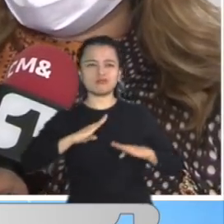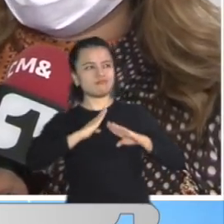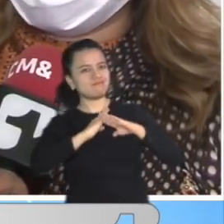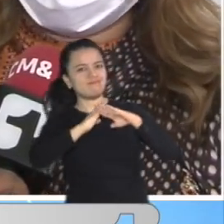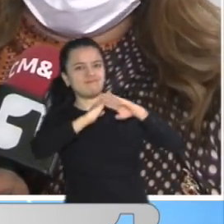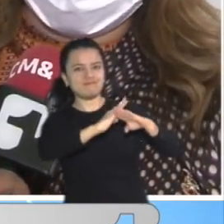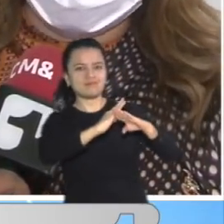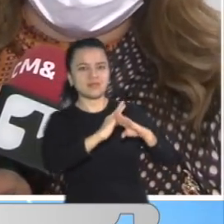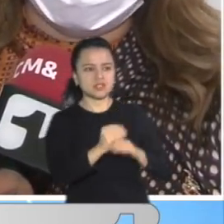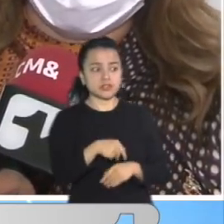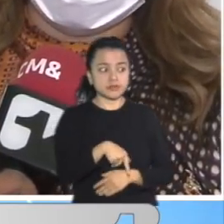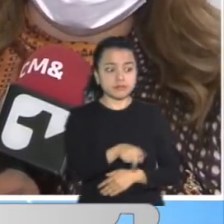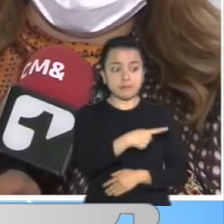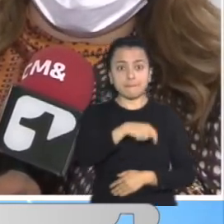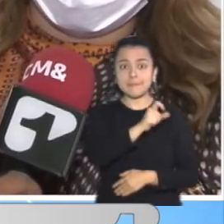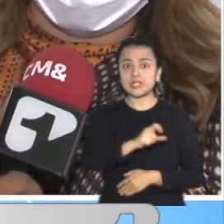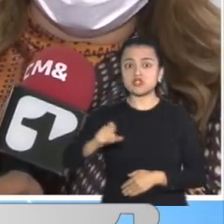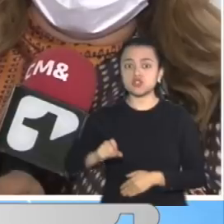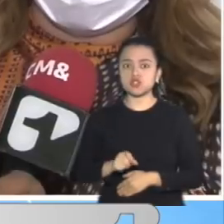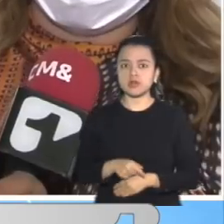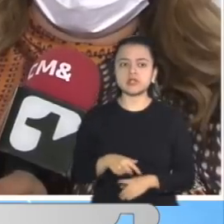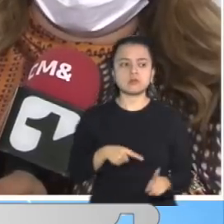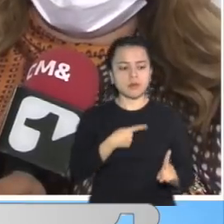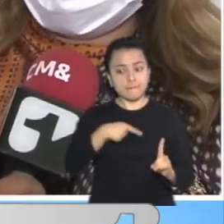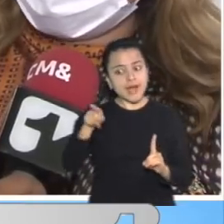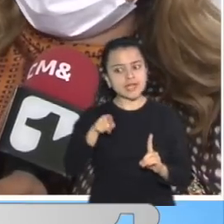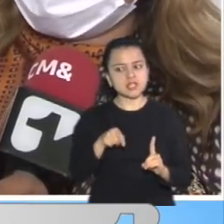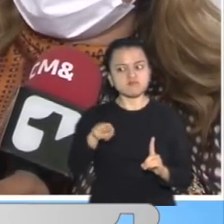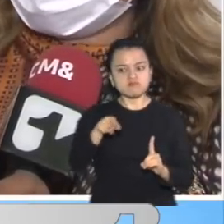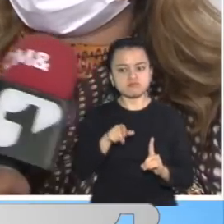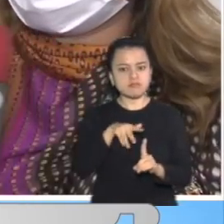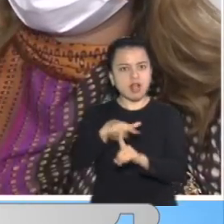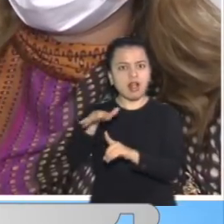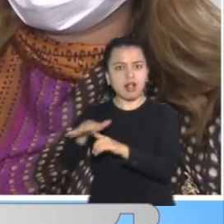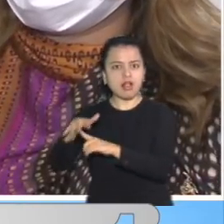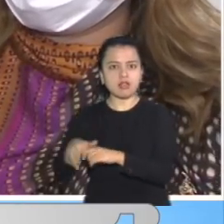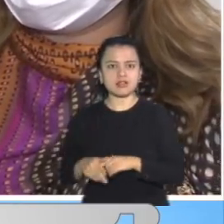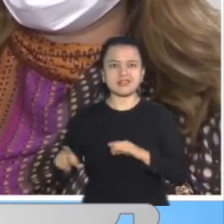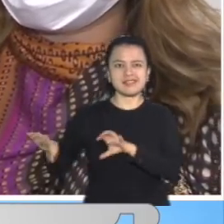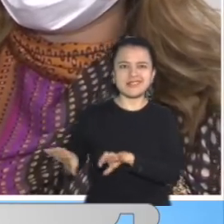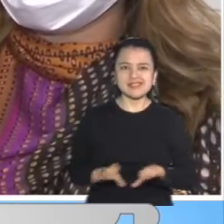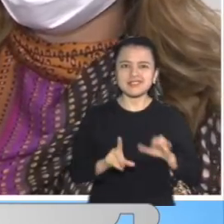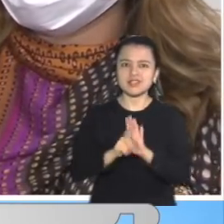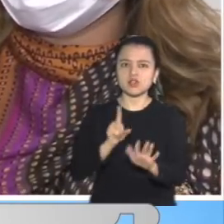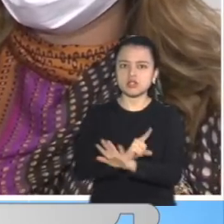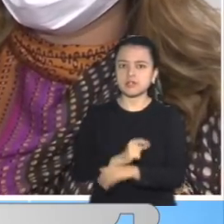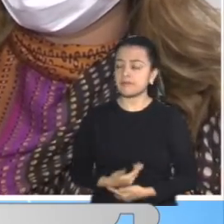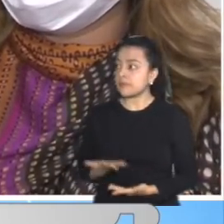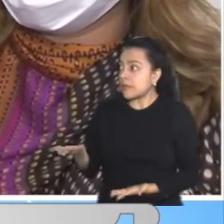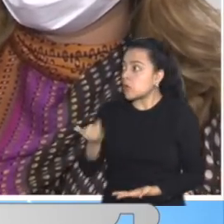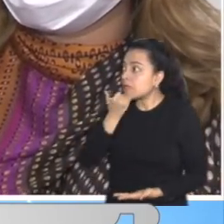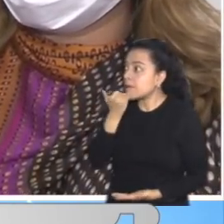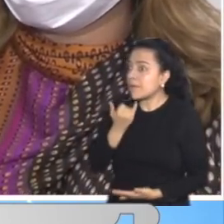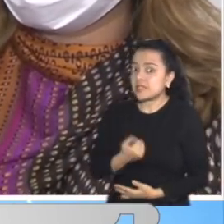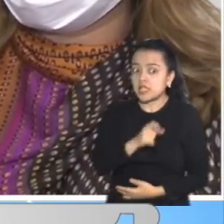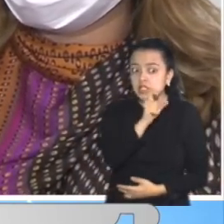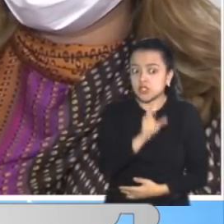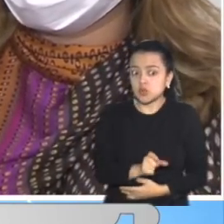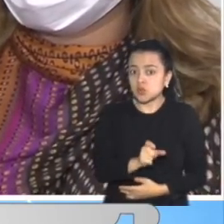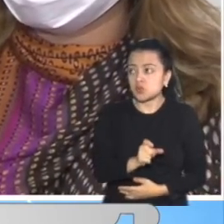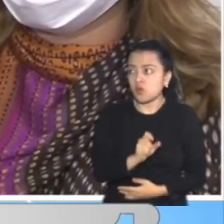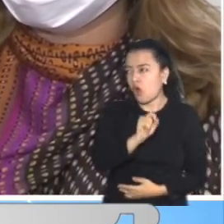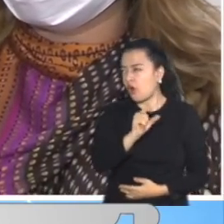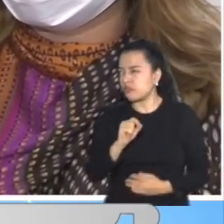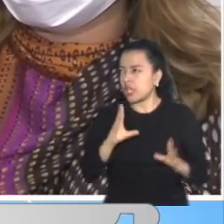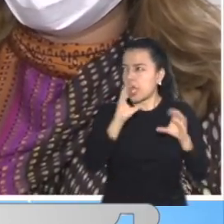nuestros niños sean instrumentalizados para delitos y sobre todo prevenir y proteger la vida de nuestros niños. Doctora, ¿qué pasa si un menor de edad se encuentra en la calle a las